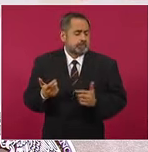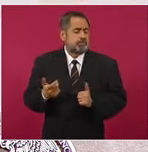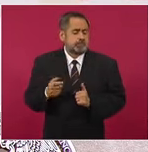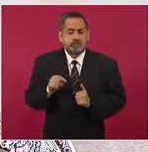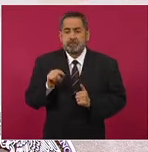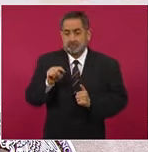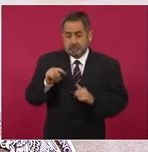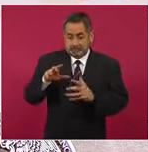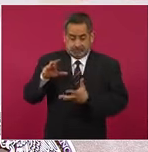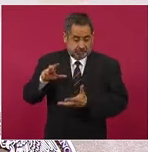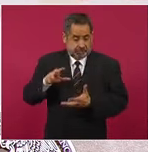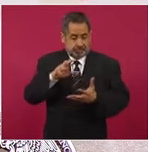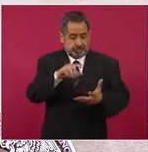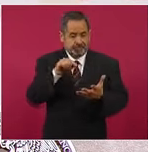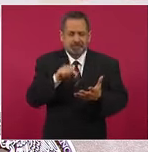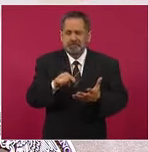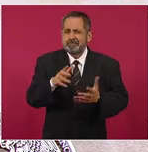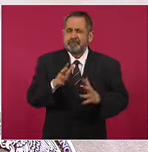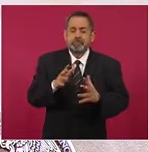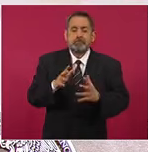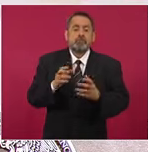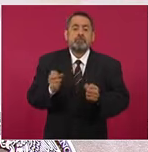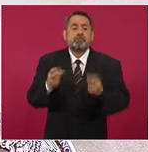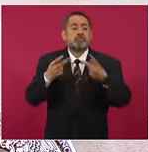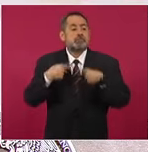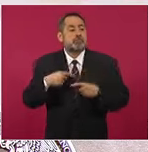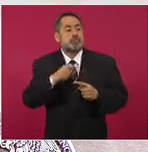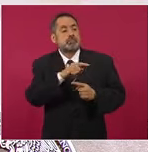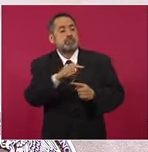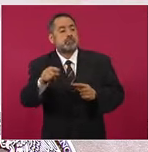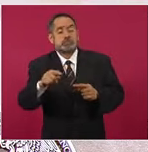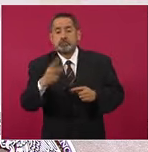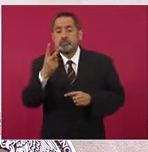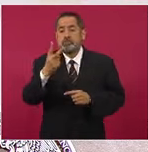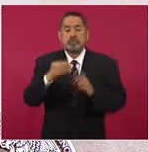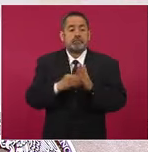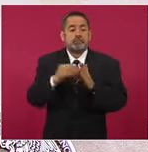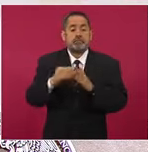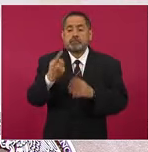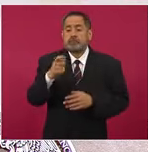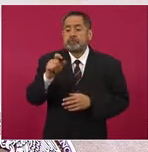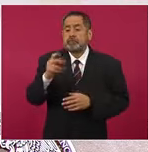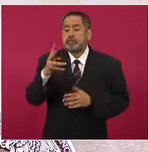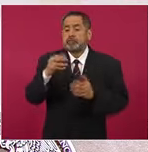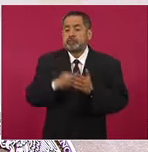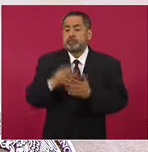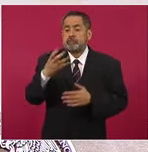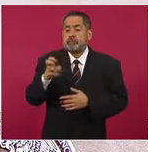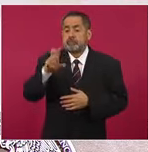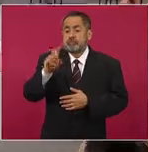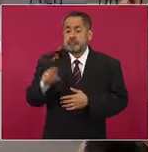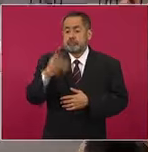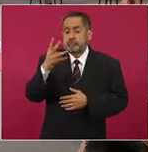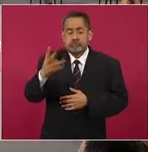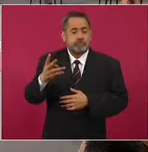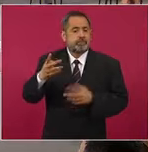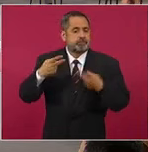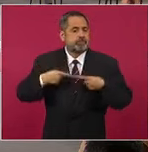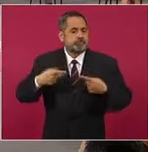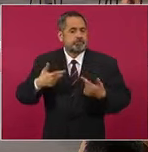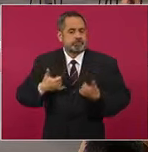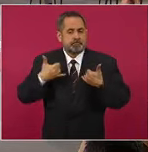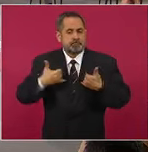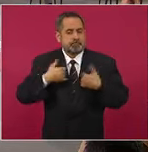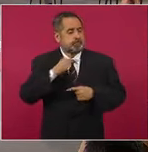es el equivalente de beneficiarios a dos millones 124 mil 434 jóvenes.